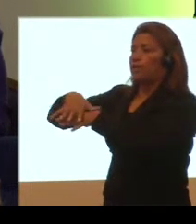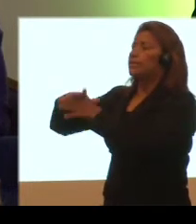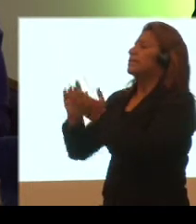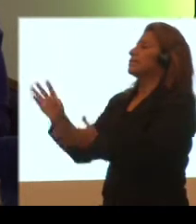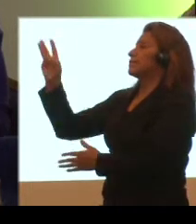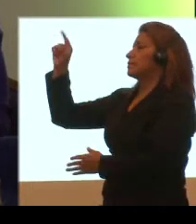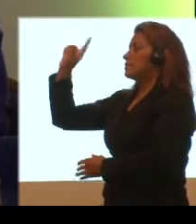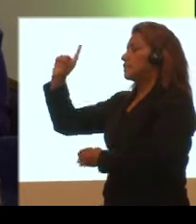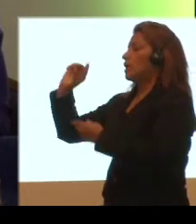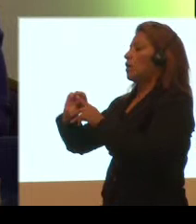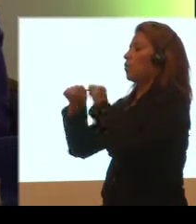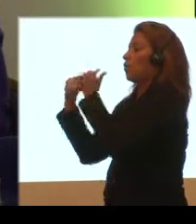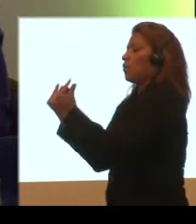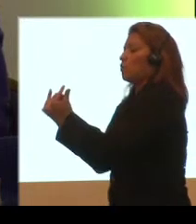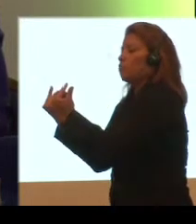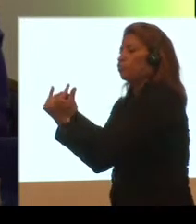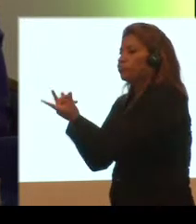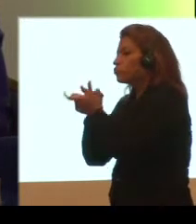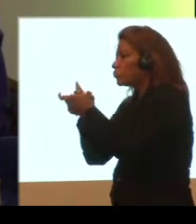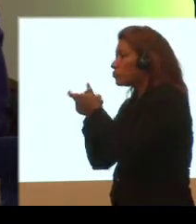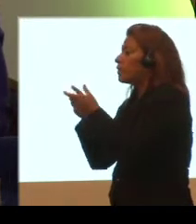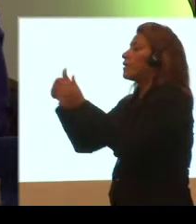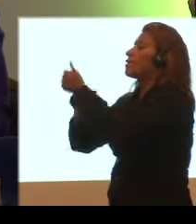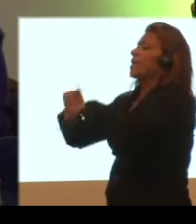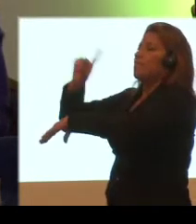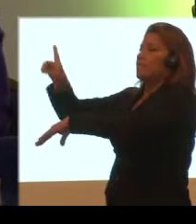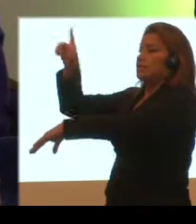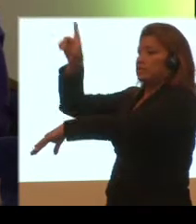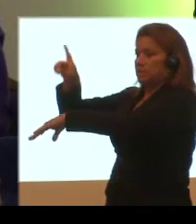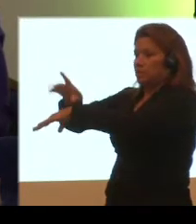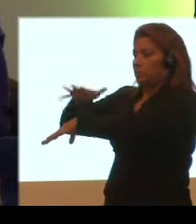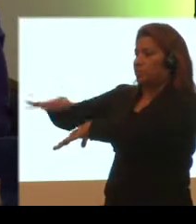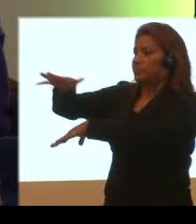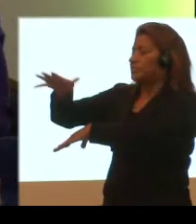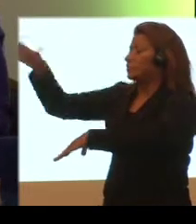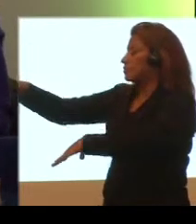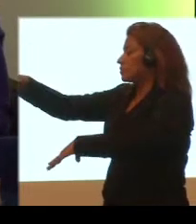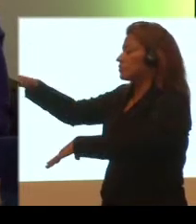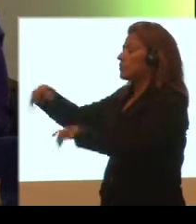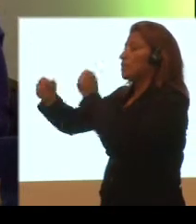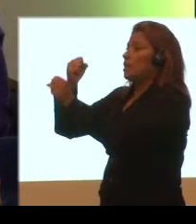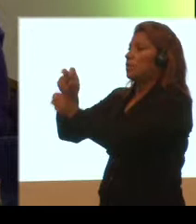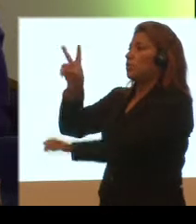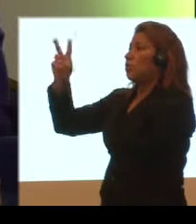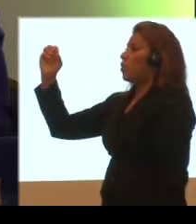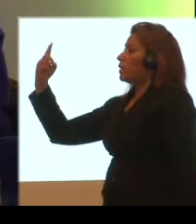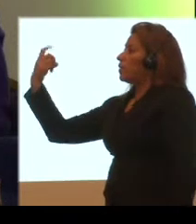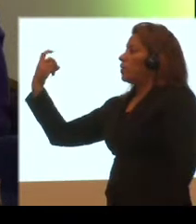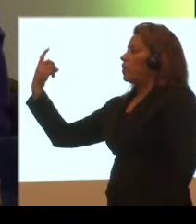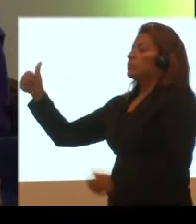brigadas comunitarias de gestión de riesgo a nivel de distritos. Desde el 2011 los centros educativos